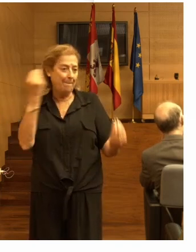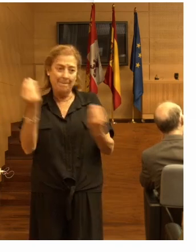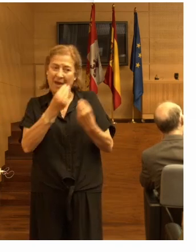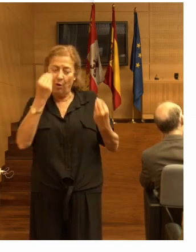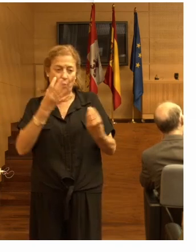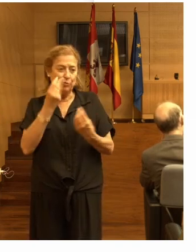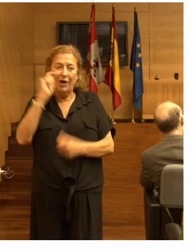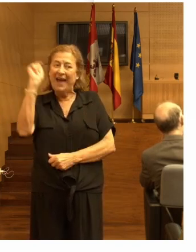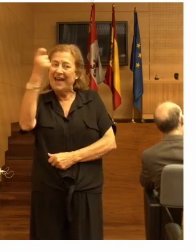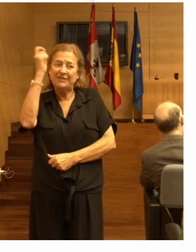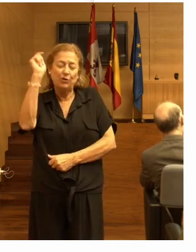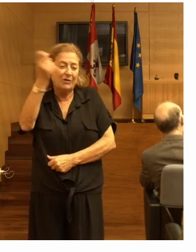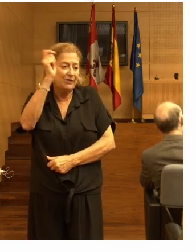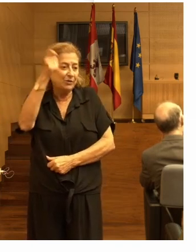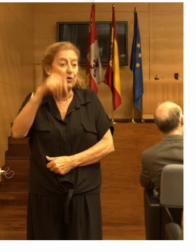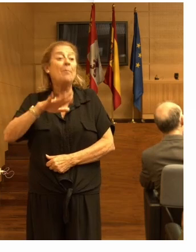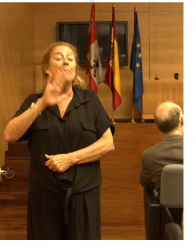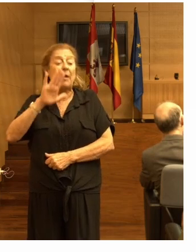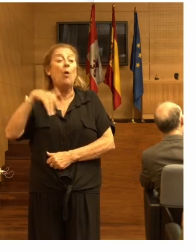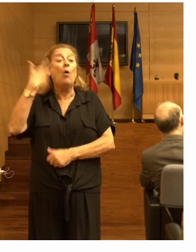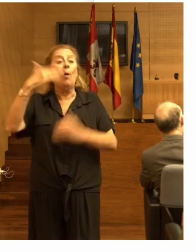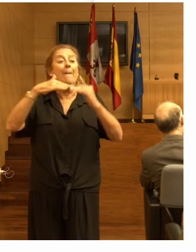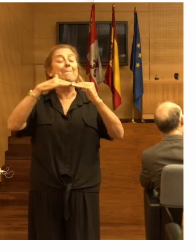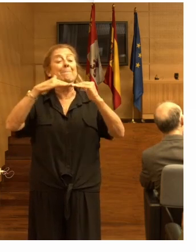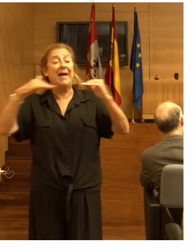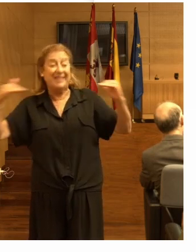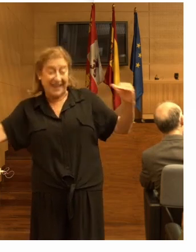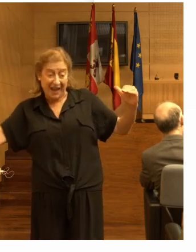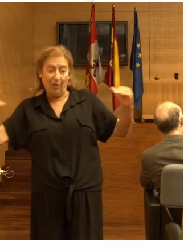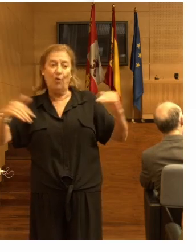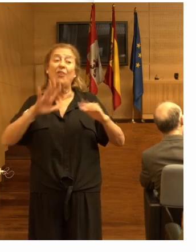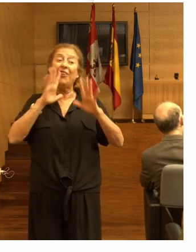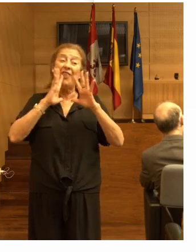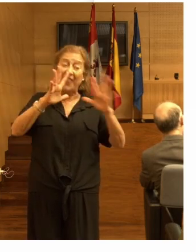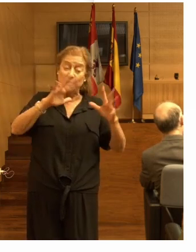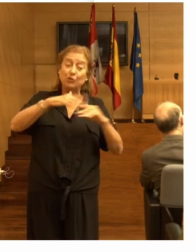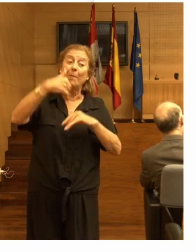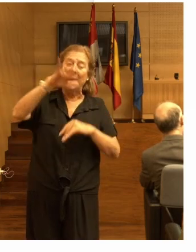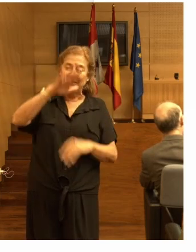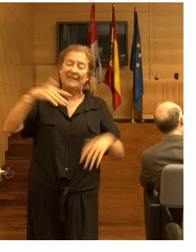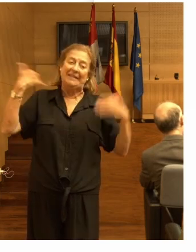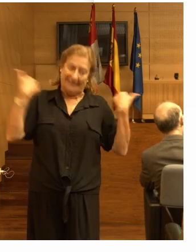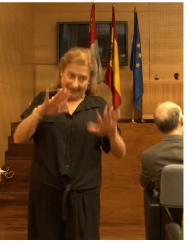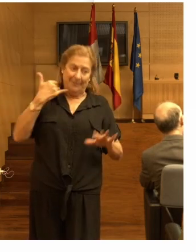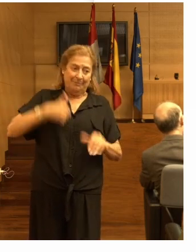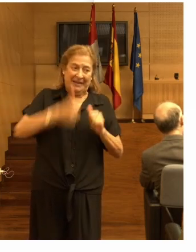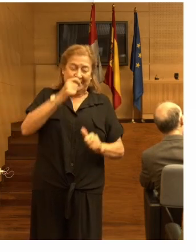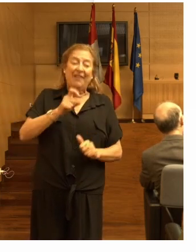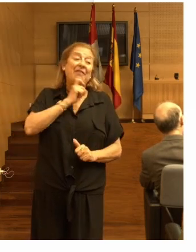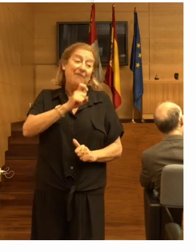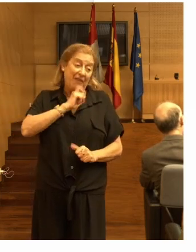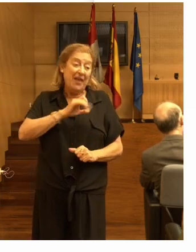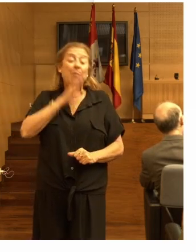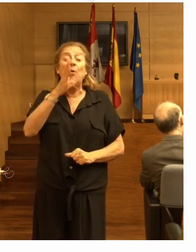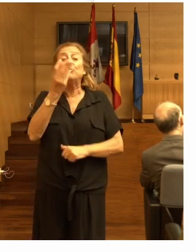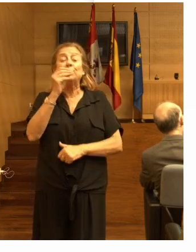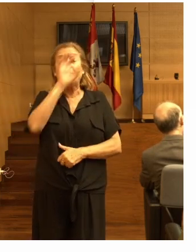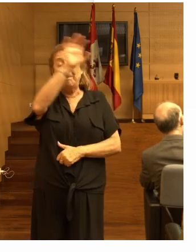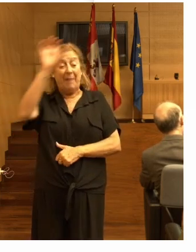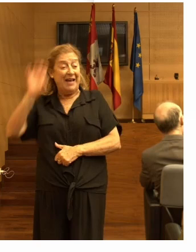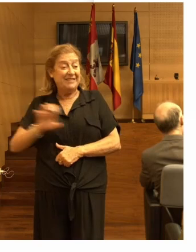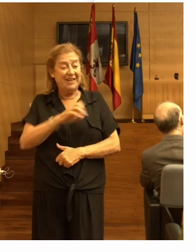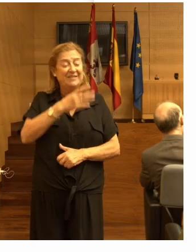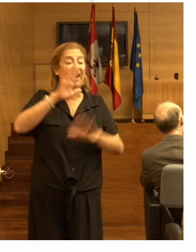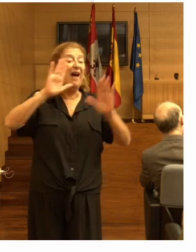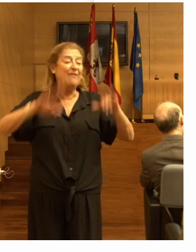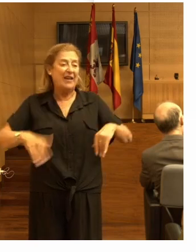éxitos, pero luego mantenerlo a lo largo de 10 años o más, pues ya es otra historia. Porque en muchos países, pues al final hay